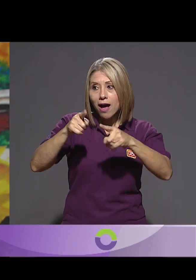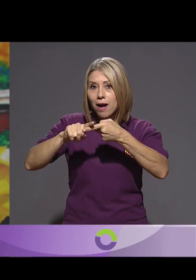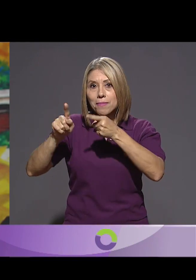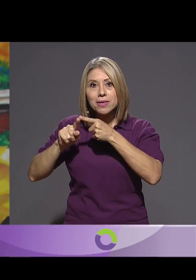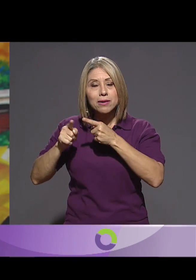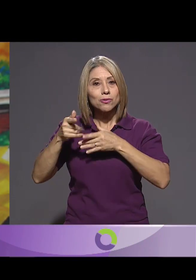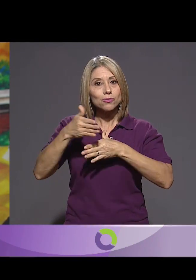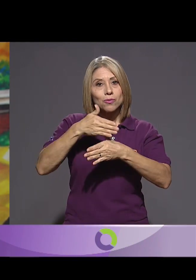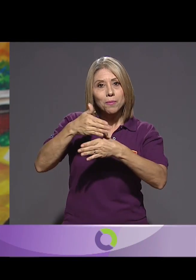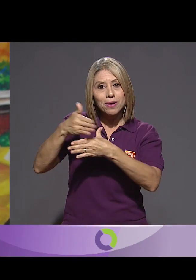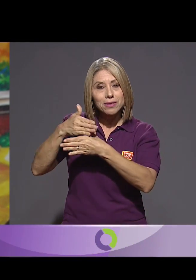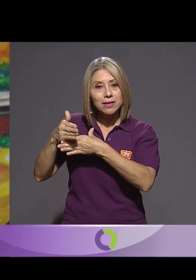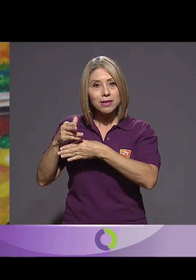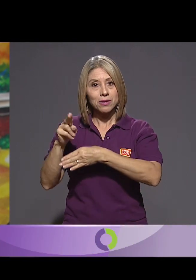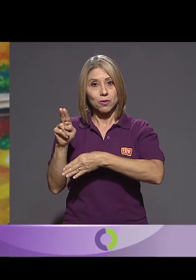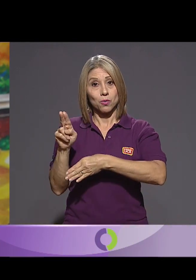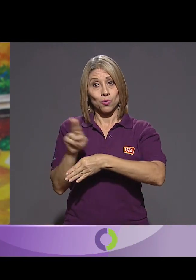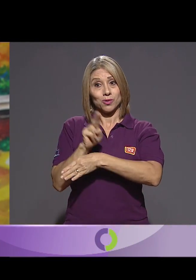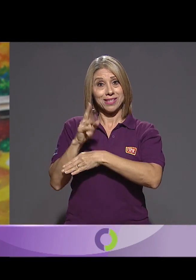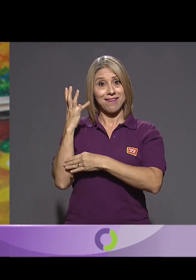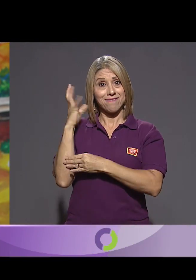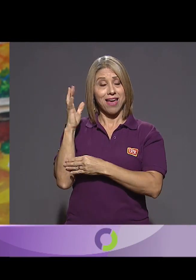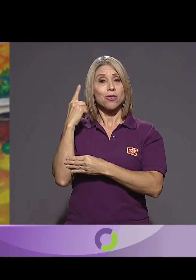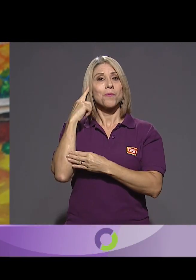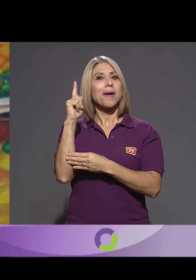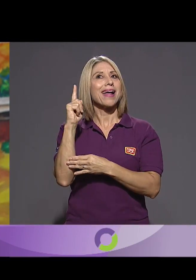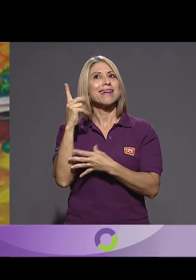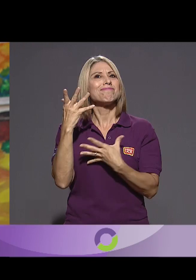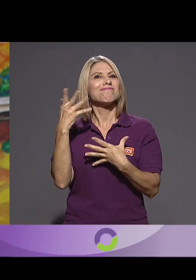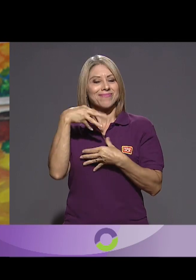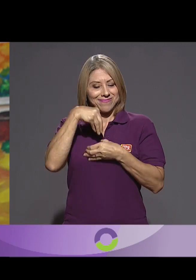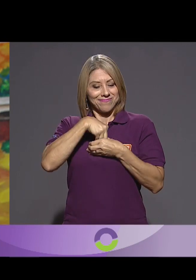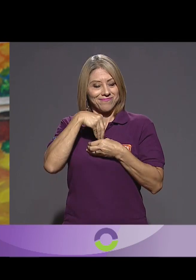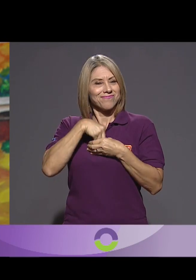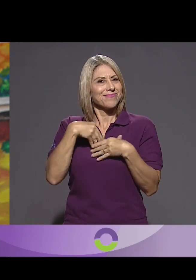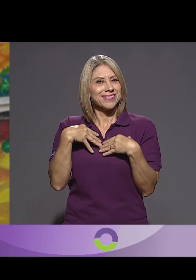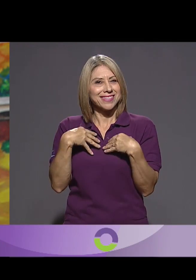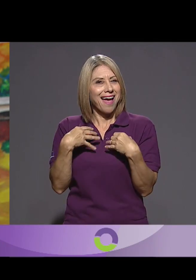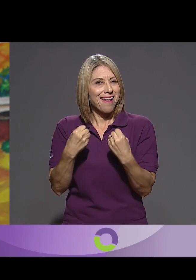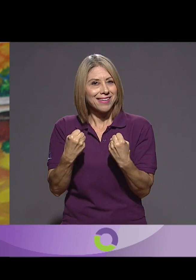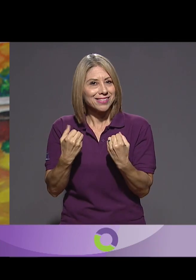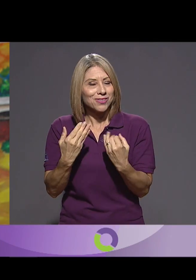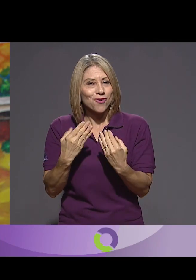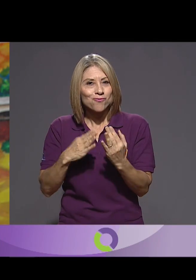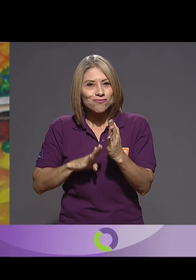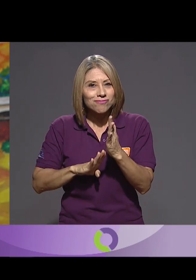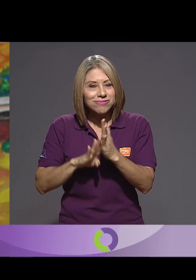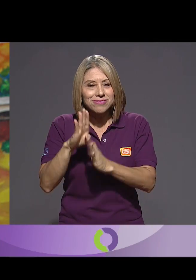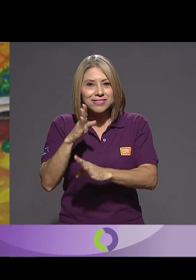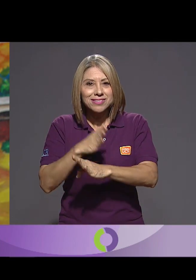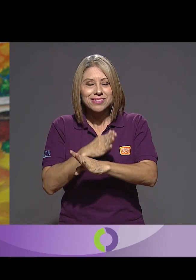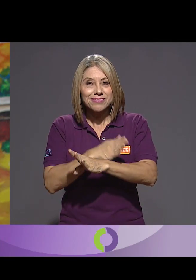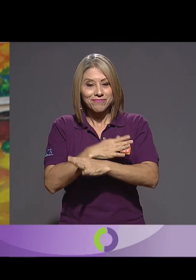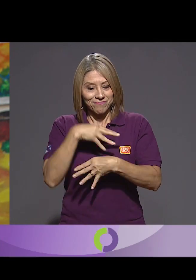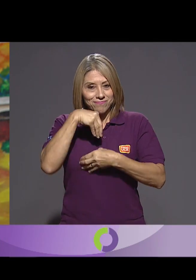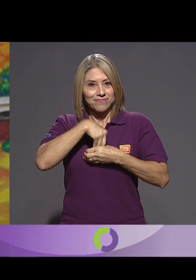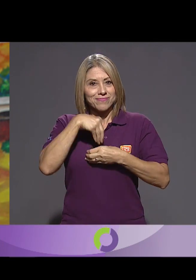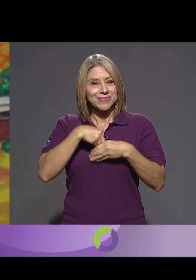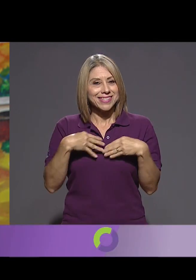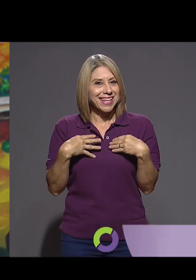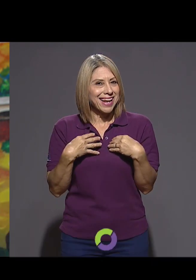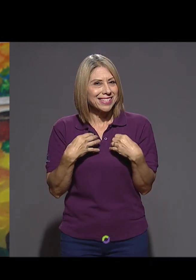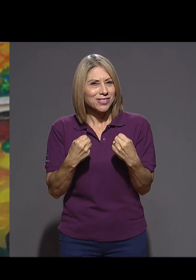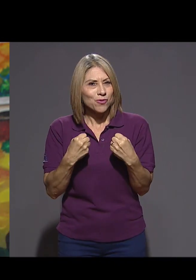usar la radio como un medio de sanación interna, como un medio de sanación interna,